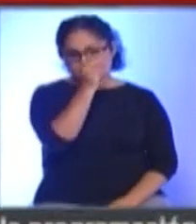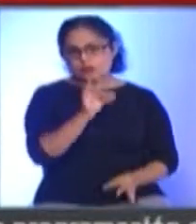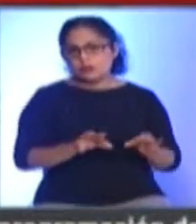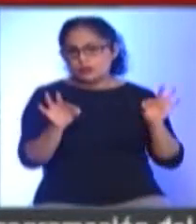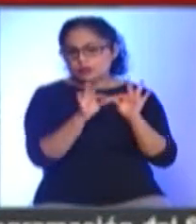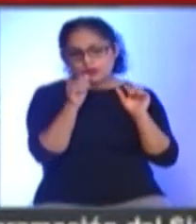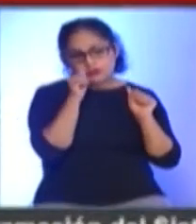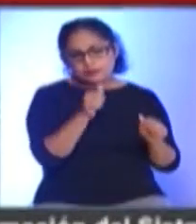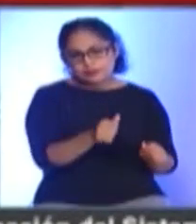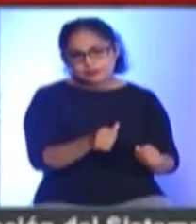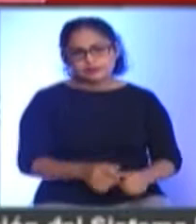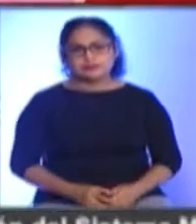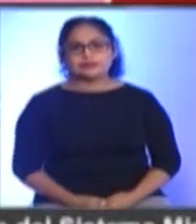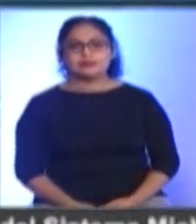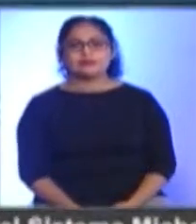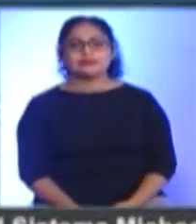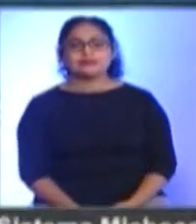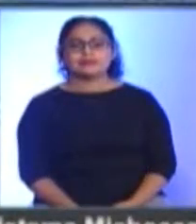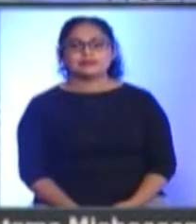SM Noticias, Rafael Silva